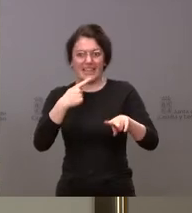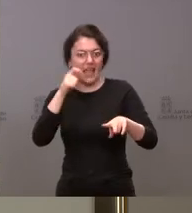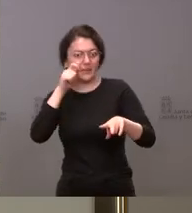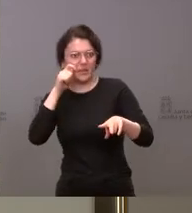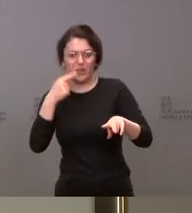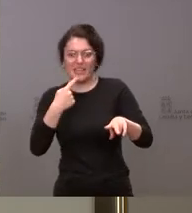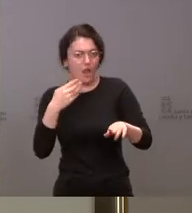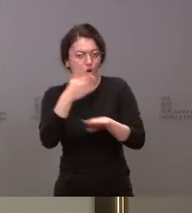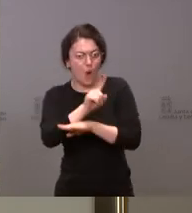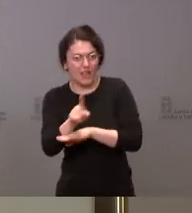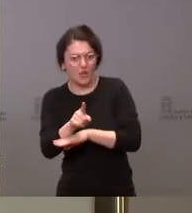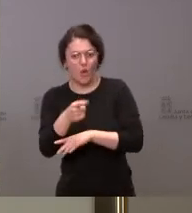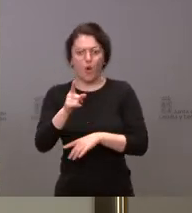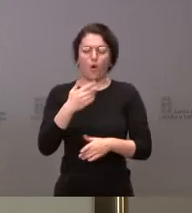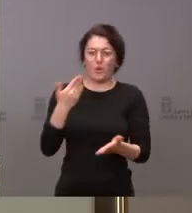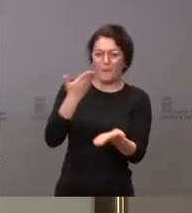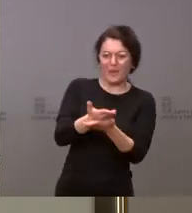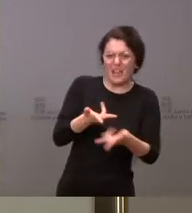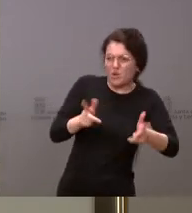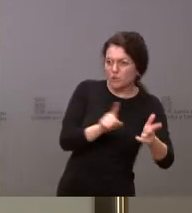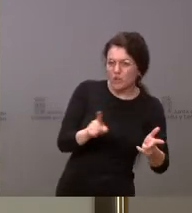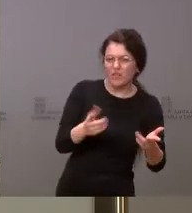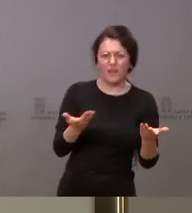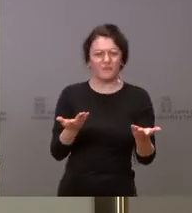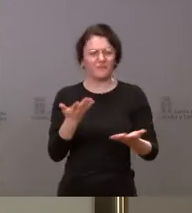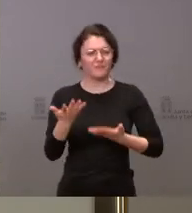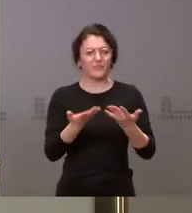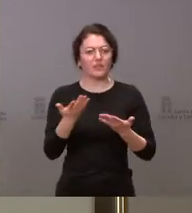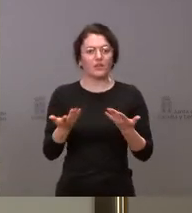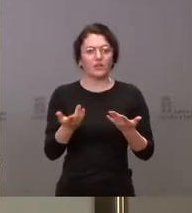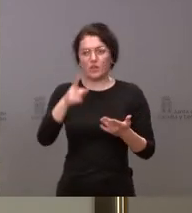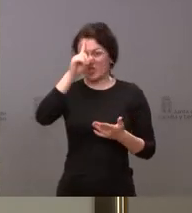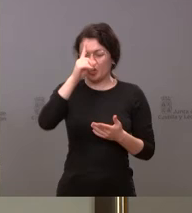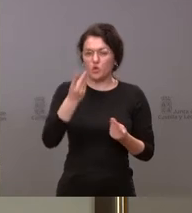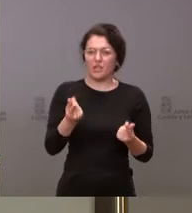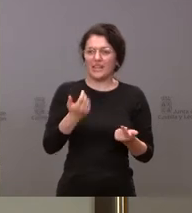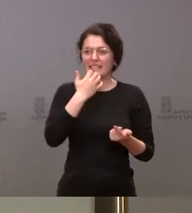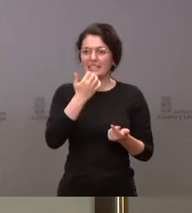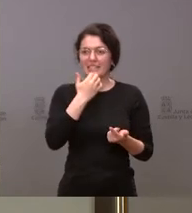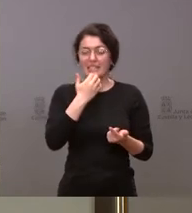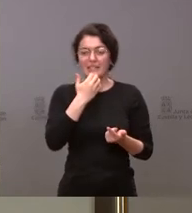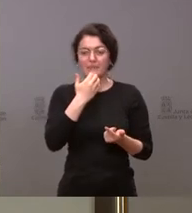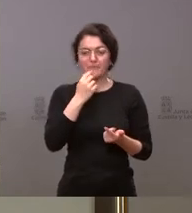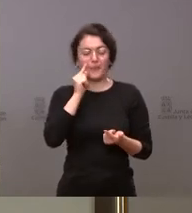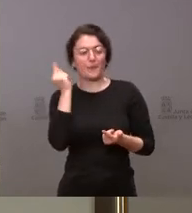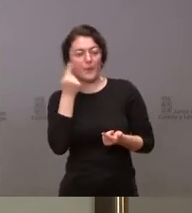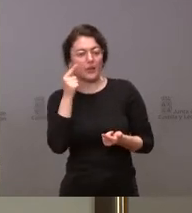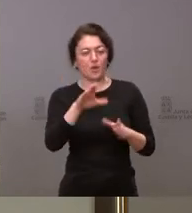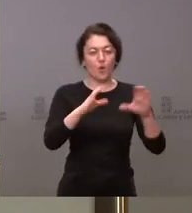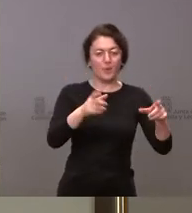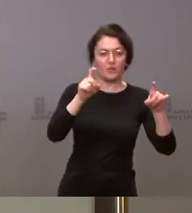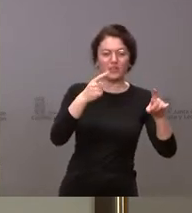y no se los ha autorizado. No sé si se ha percibido en la comunidad educativa esta sensación de despiste y de enfado.